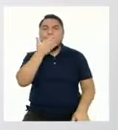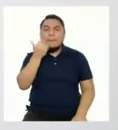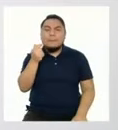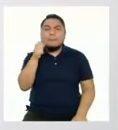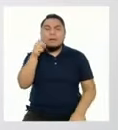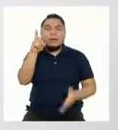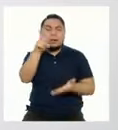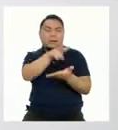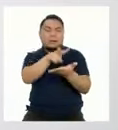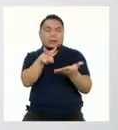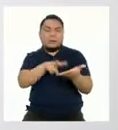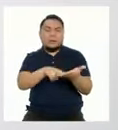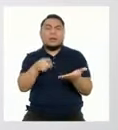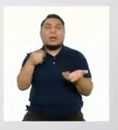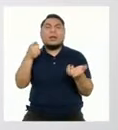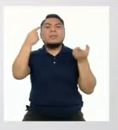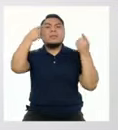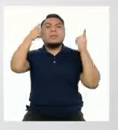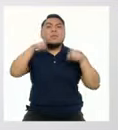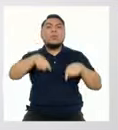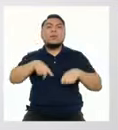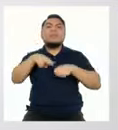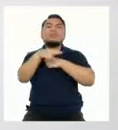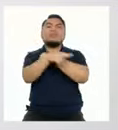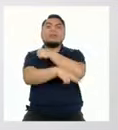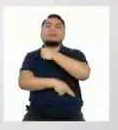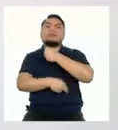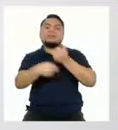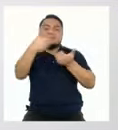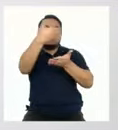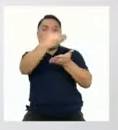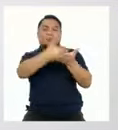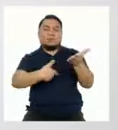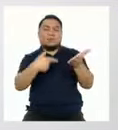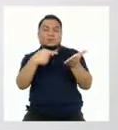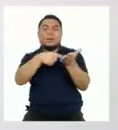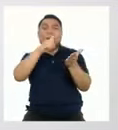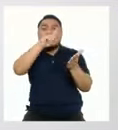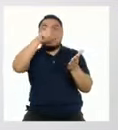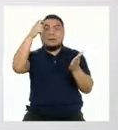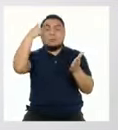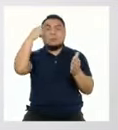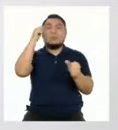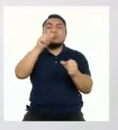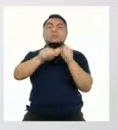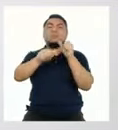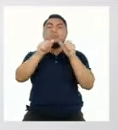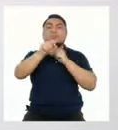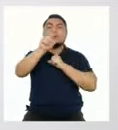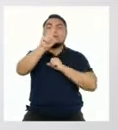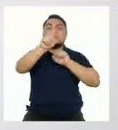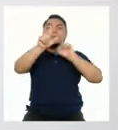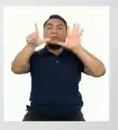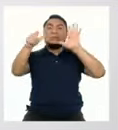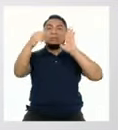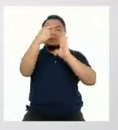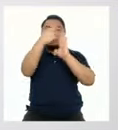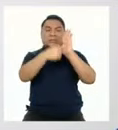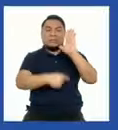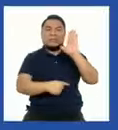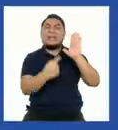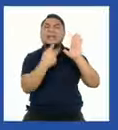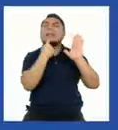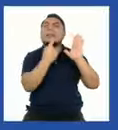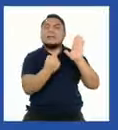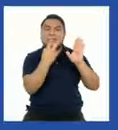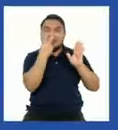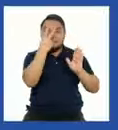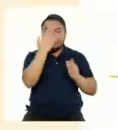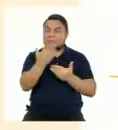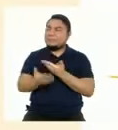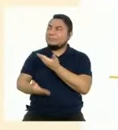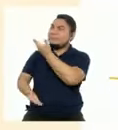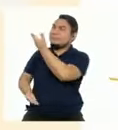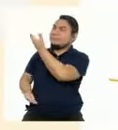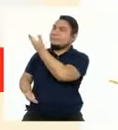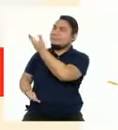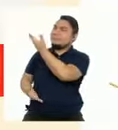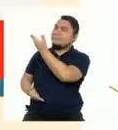nos sirve leer el Acuerdo Nacional, que en su política número 17 dice algo al respecto.